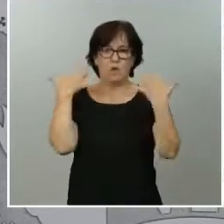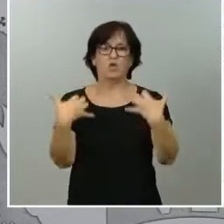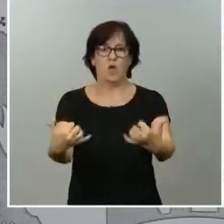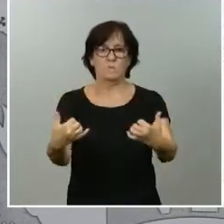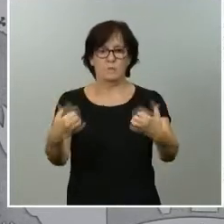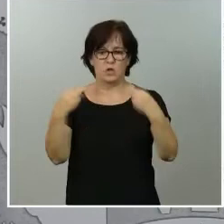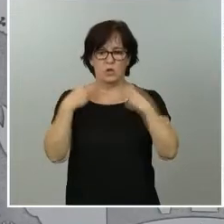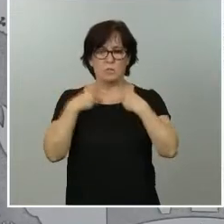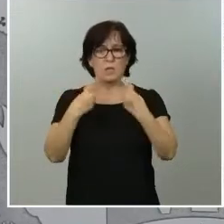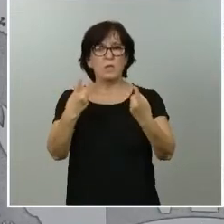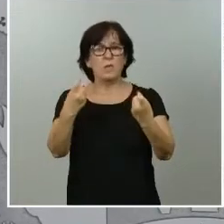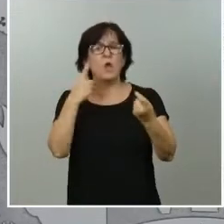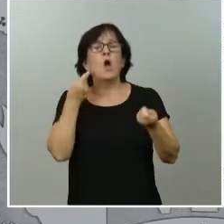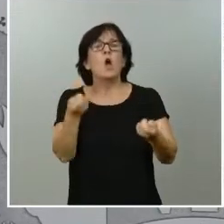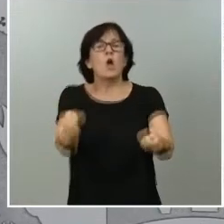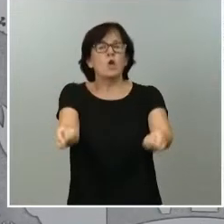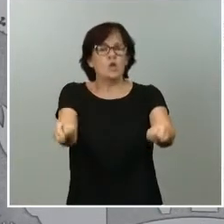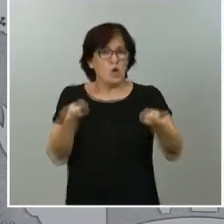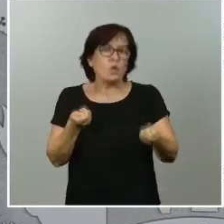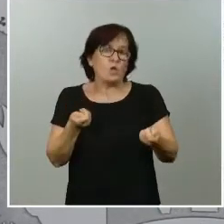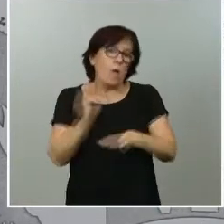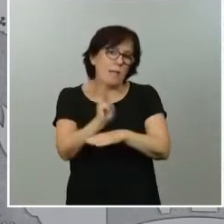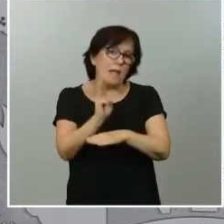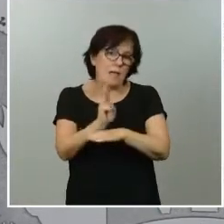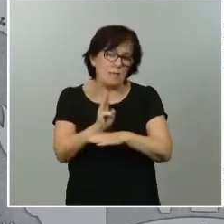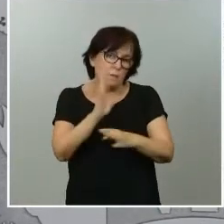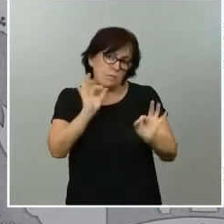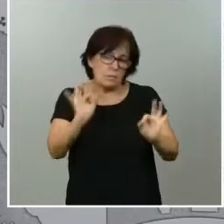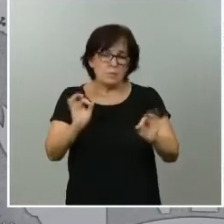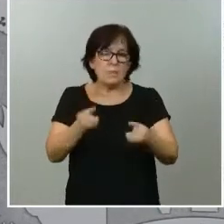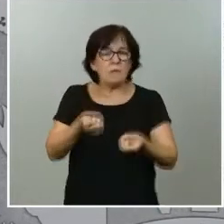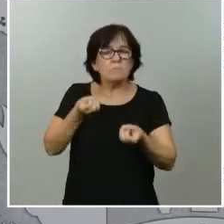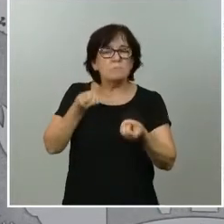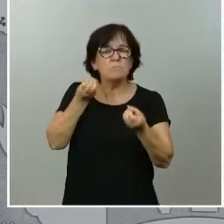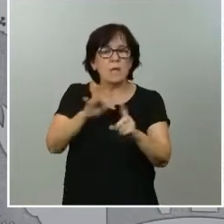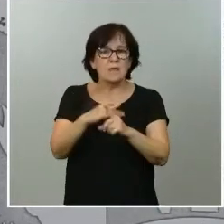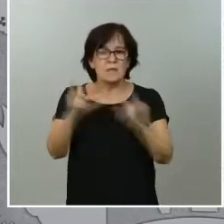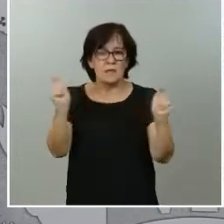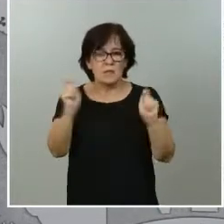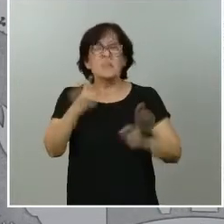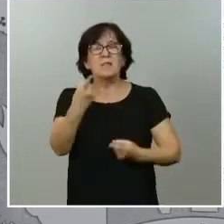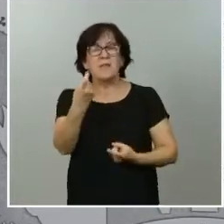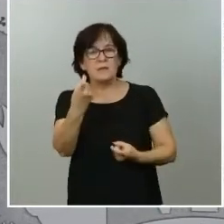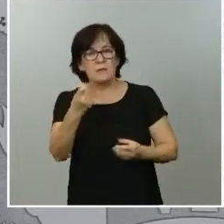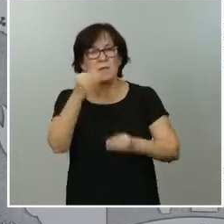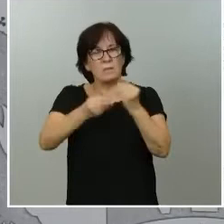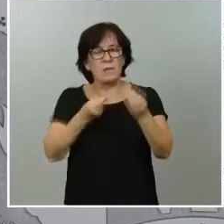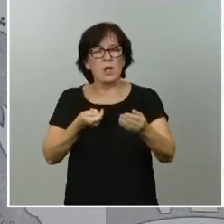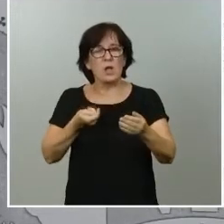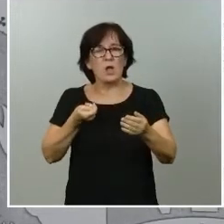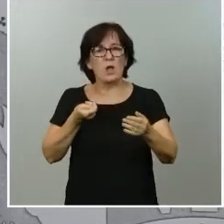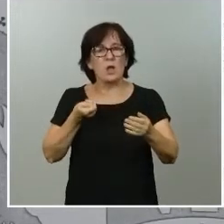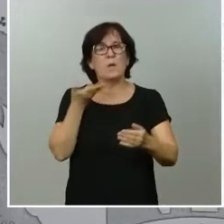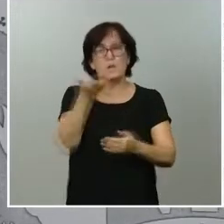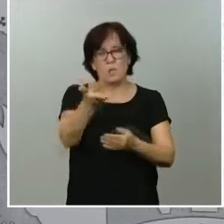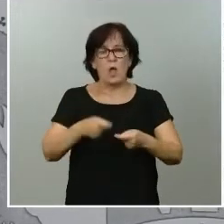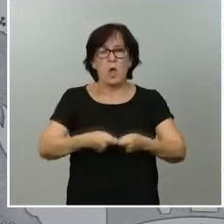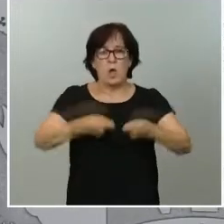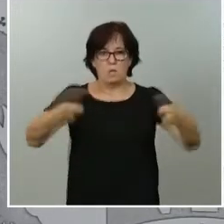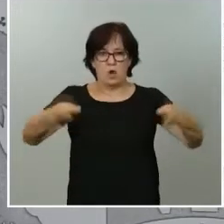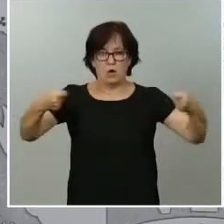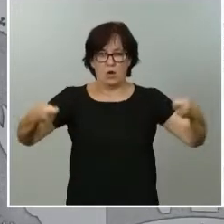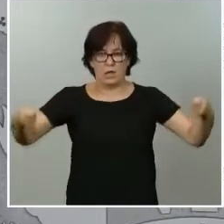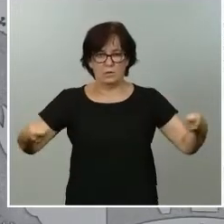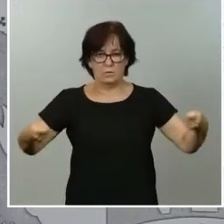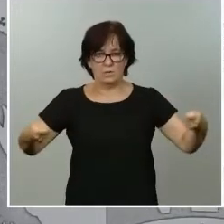control parlamentario, para dar cuenta de la declaración y, si fuera necesario también, para solicitar las prórrogas. Hablar, en